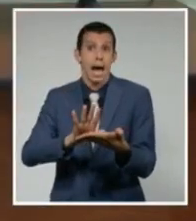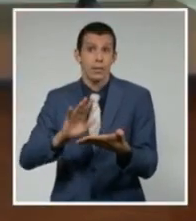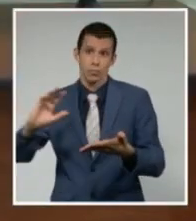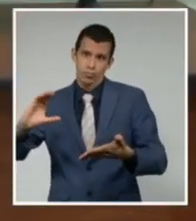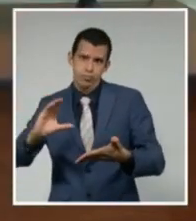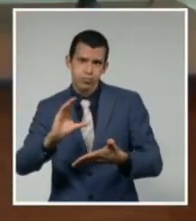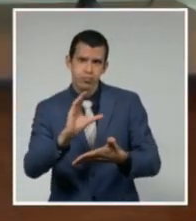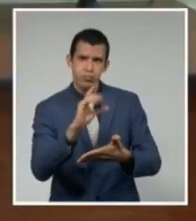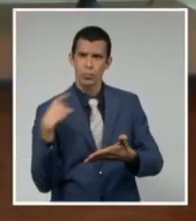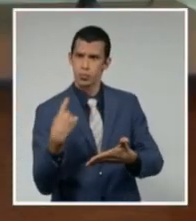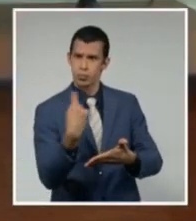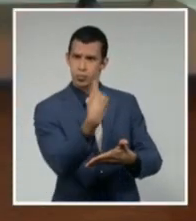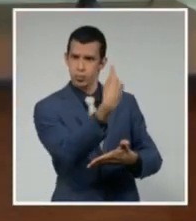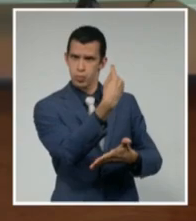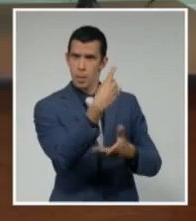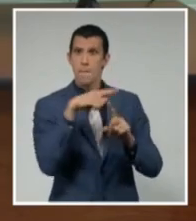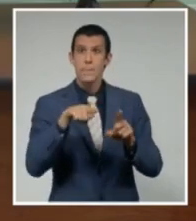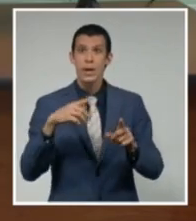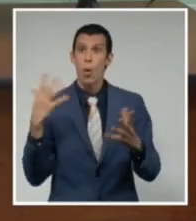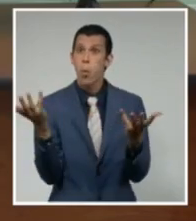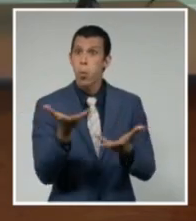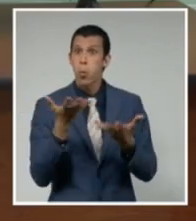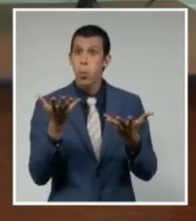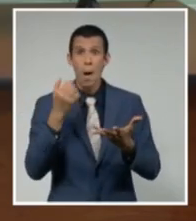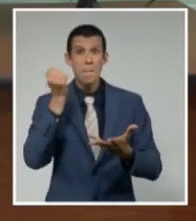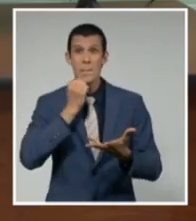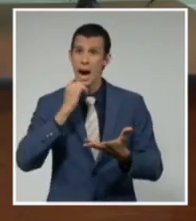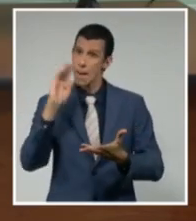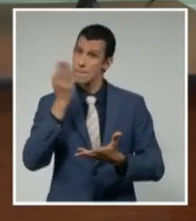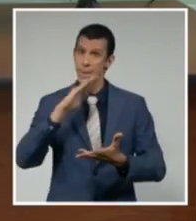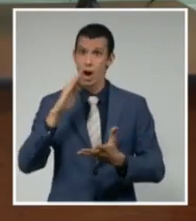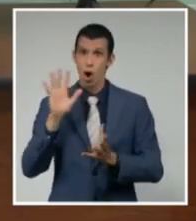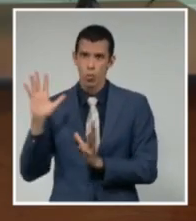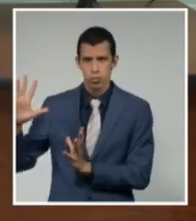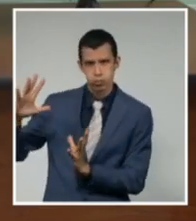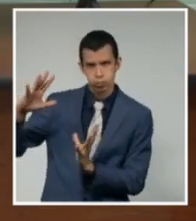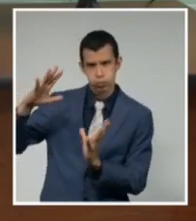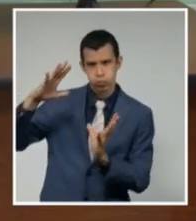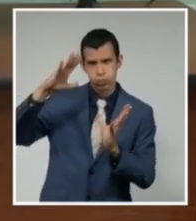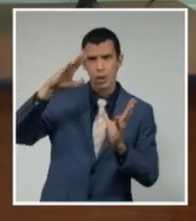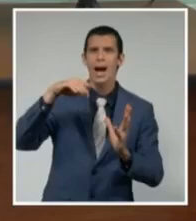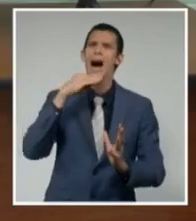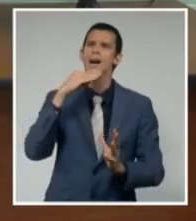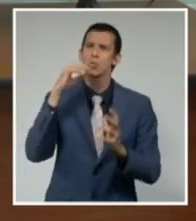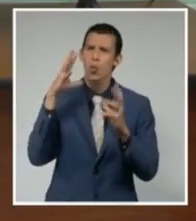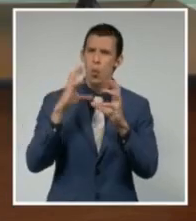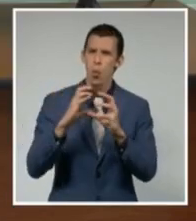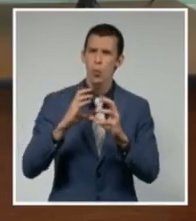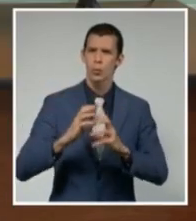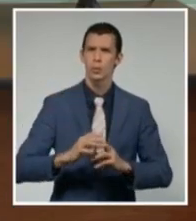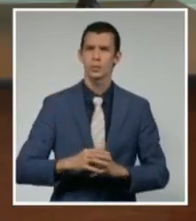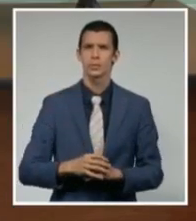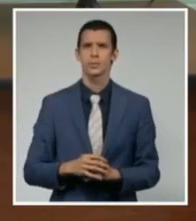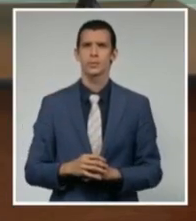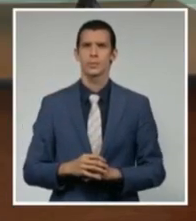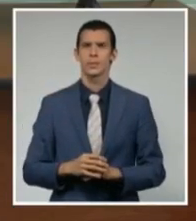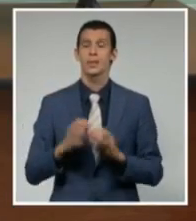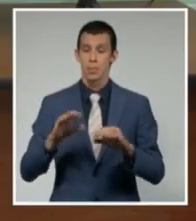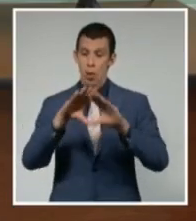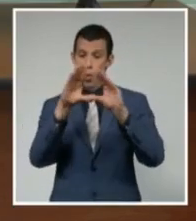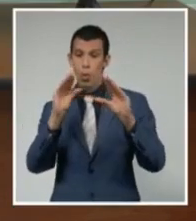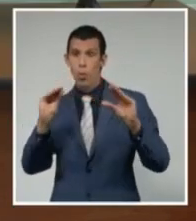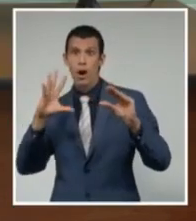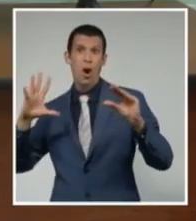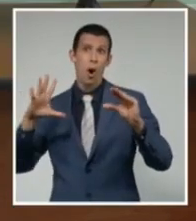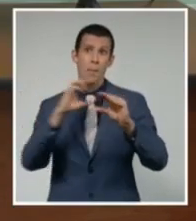Por lo tanto, vamos a tener esos vientos de tormenta tropical en prácticamente toda Cuba. Y aquí vamos